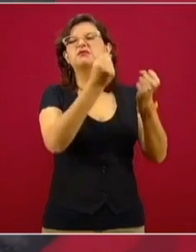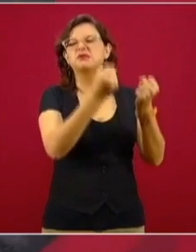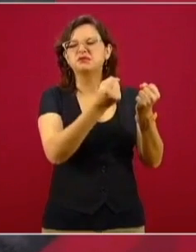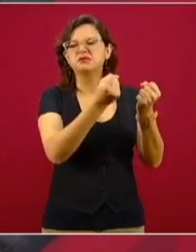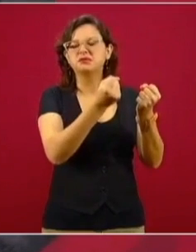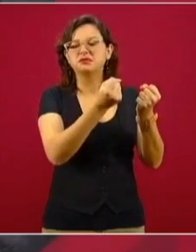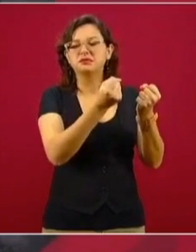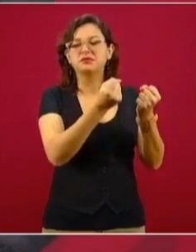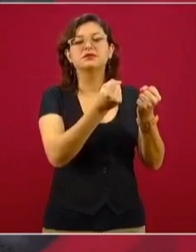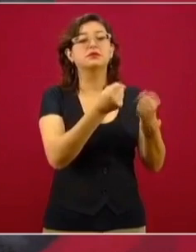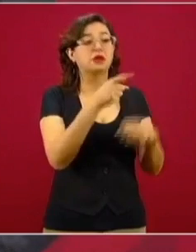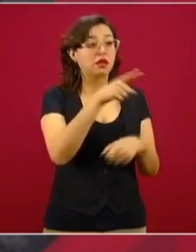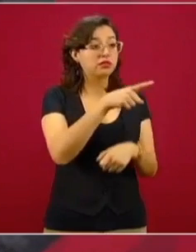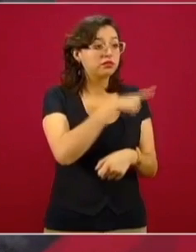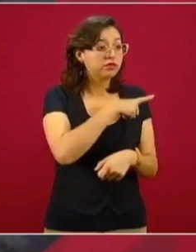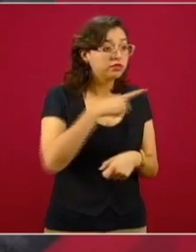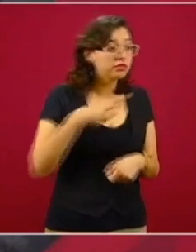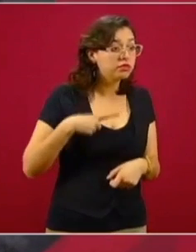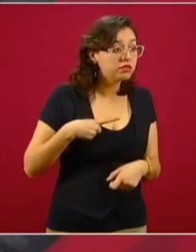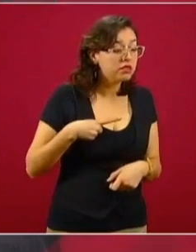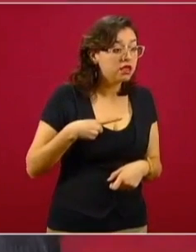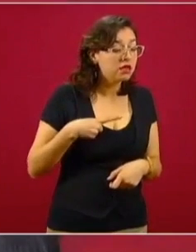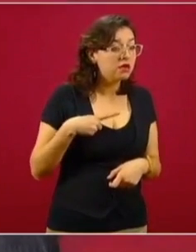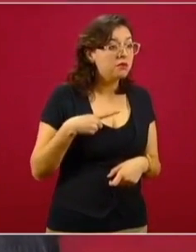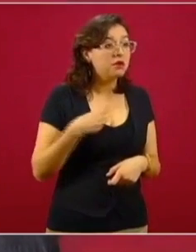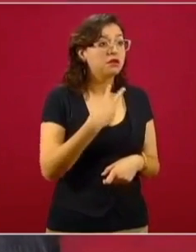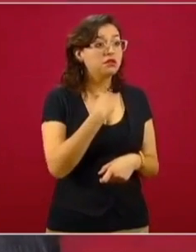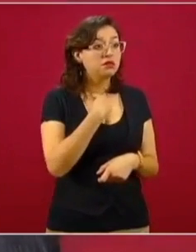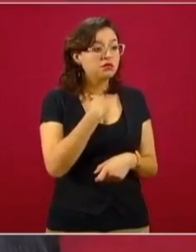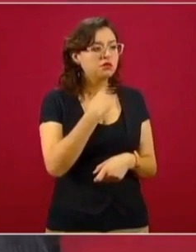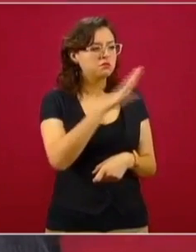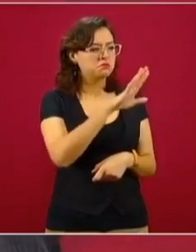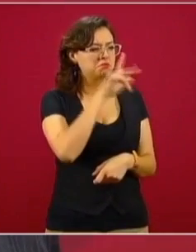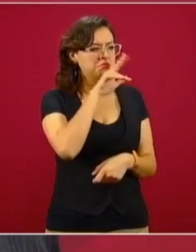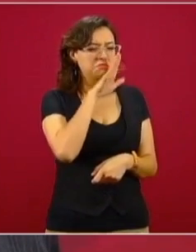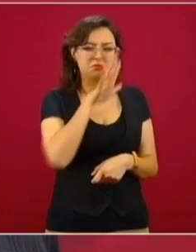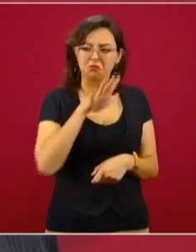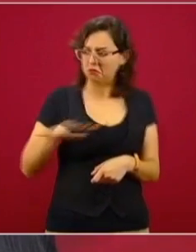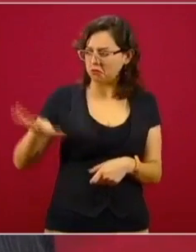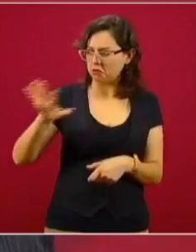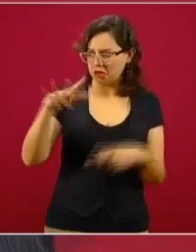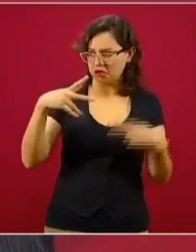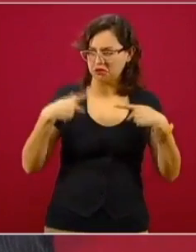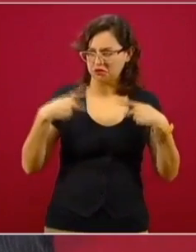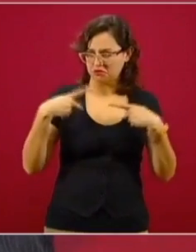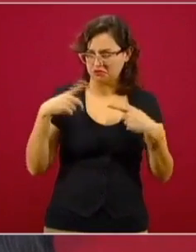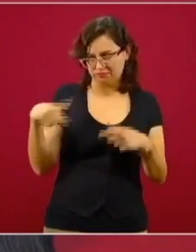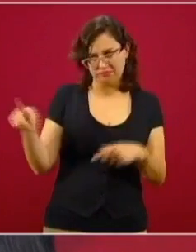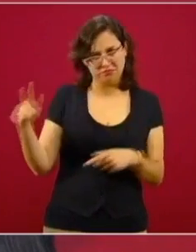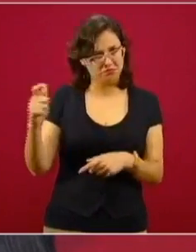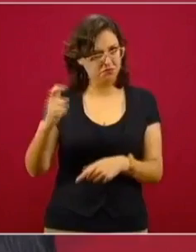se convertían las deudas de estas corporaciones en deuda pública o